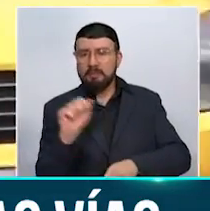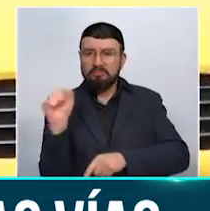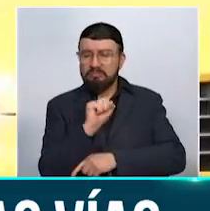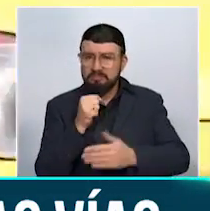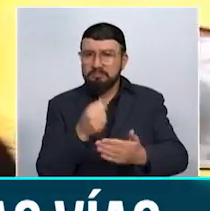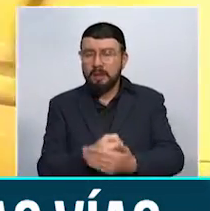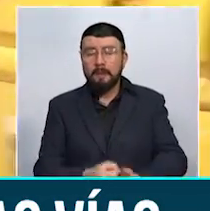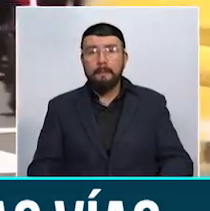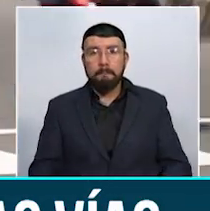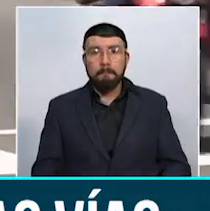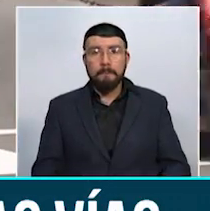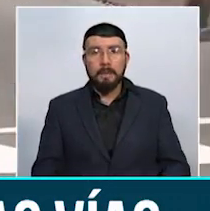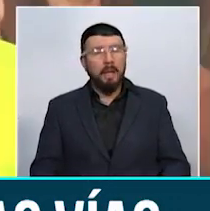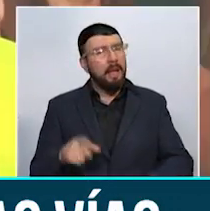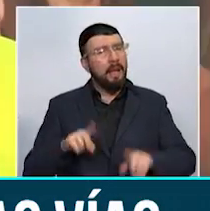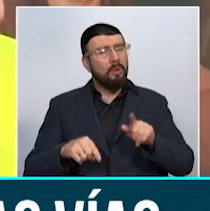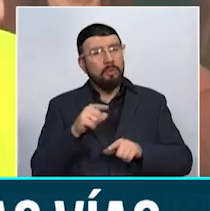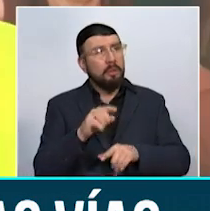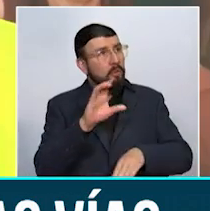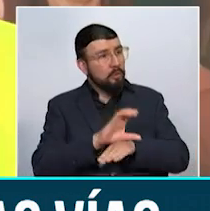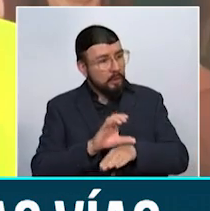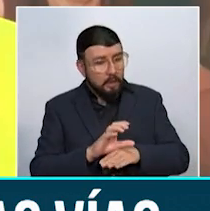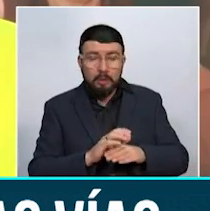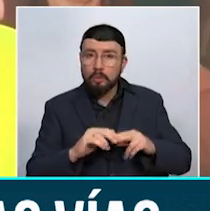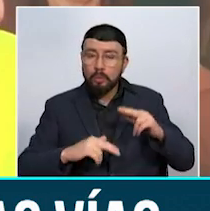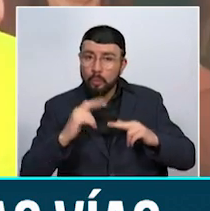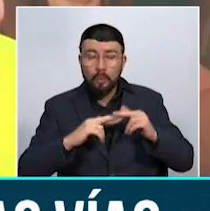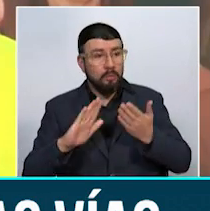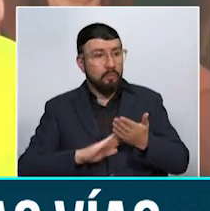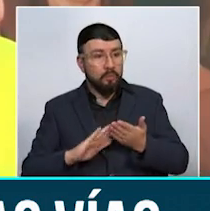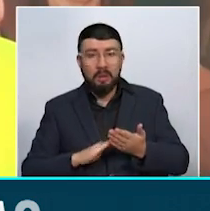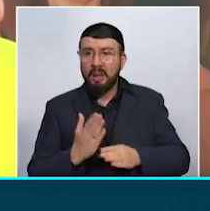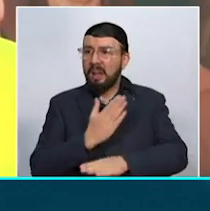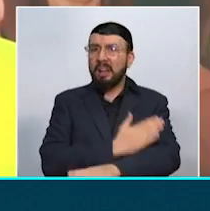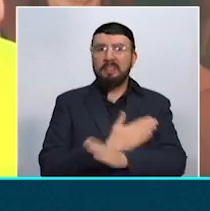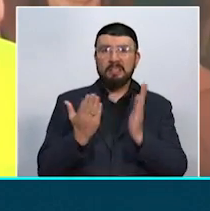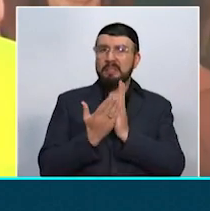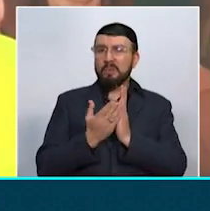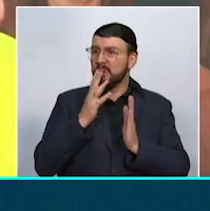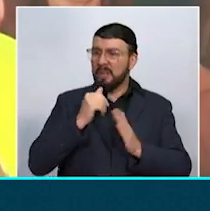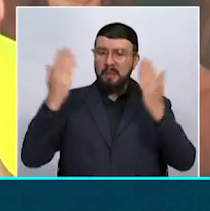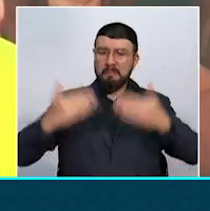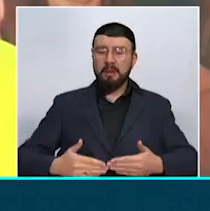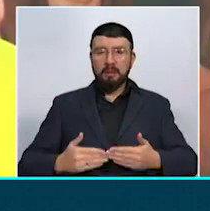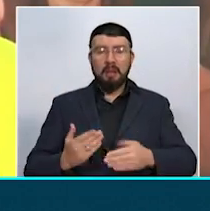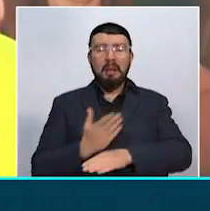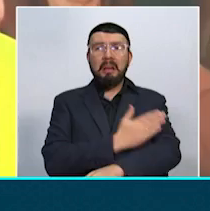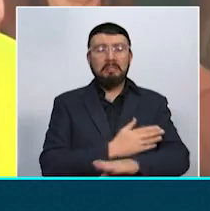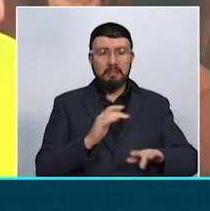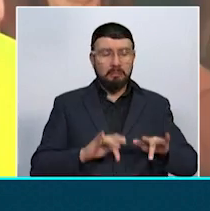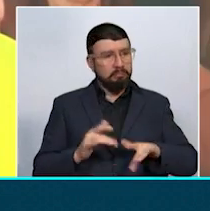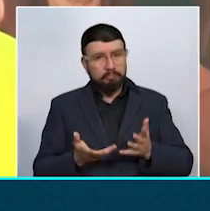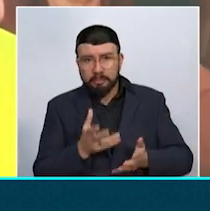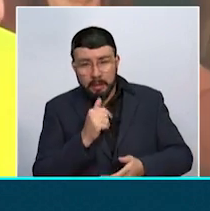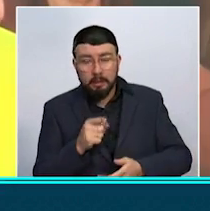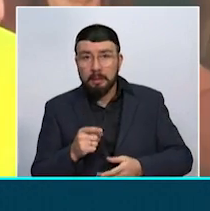cierres viales que se vienen implementando en la ciudad, sin estudios técnicos por la Secretaría de Tránsito, están causando que